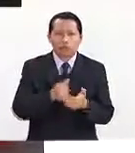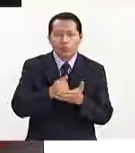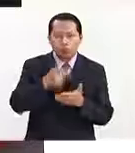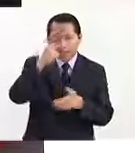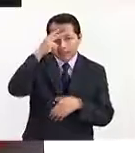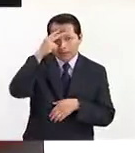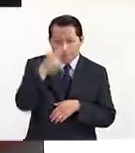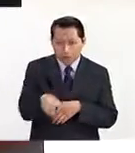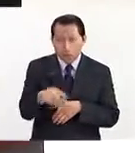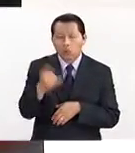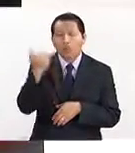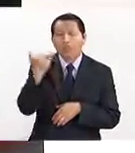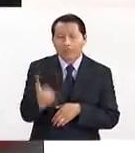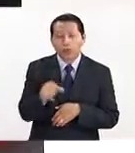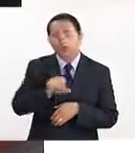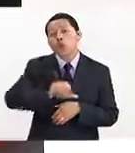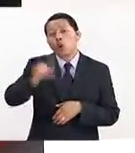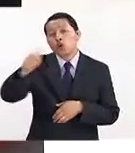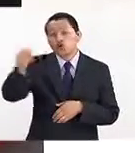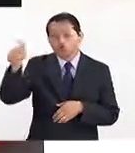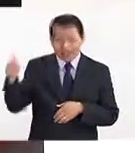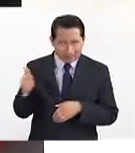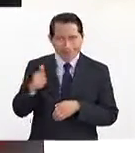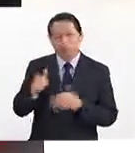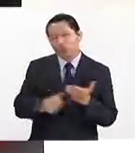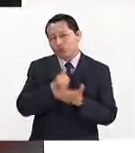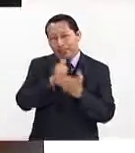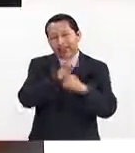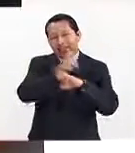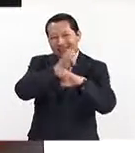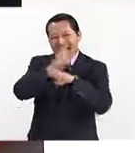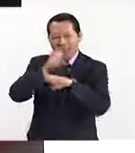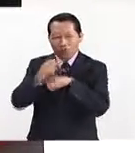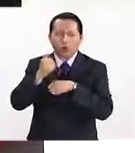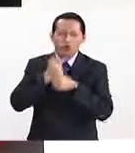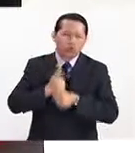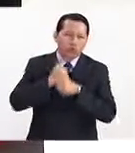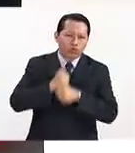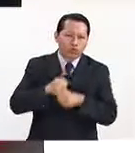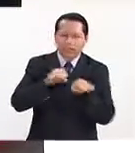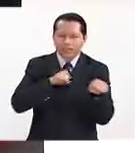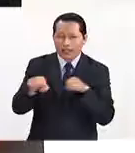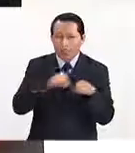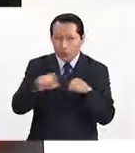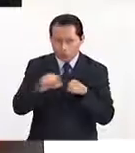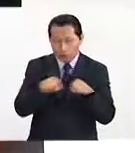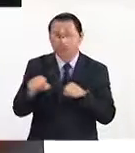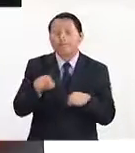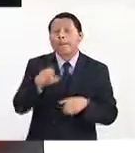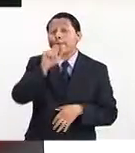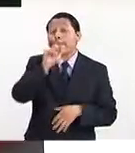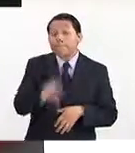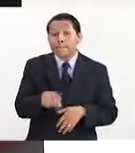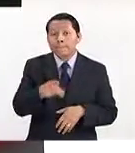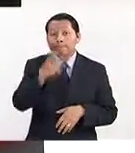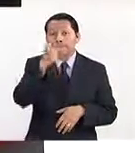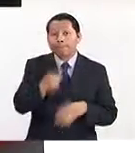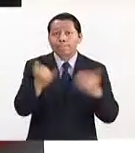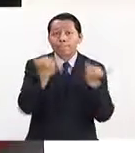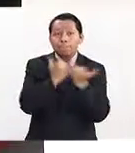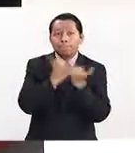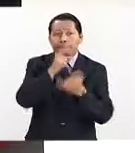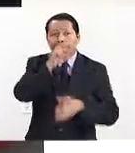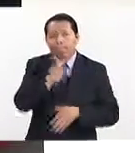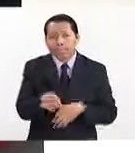México y a las otras ciudades y estados que también habían sufrido por el terremoto. Hay que decir entonces que, bueno,